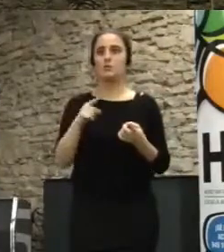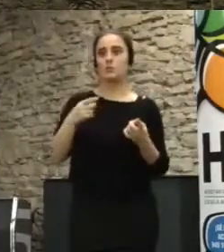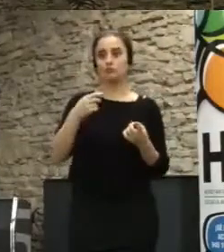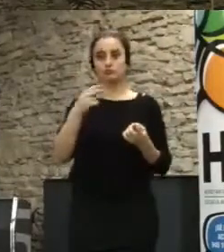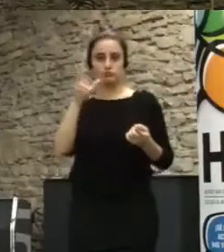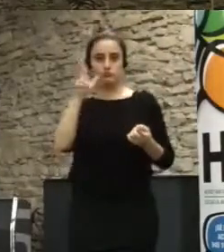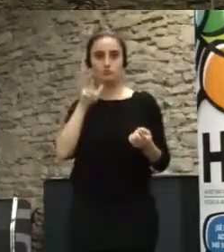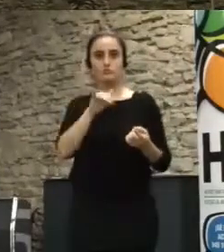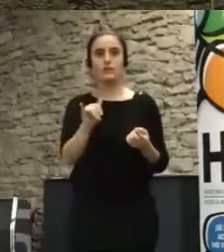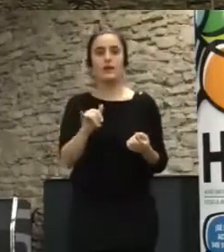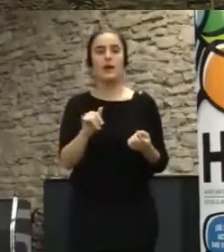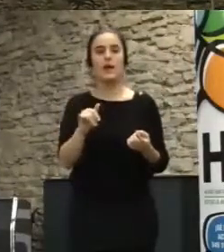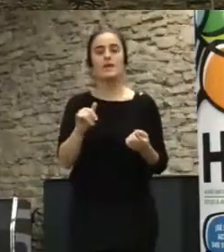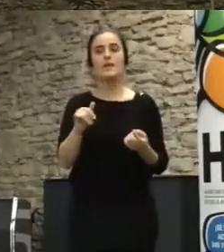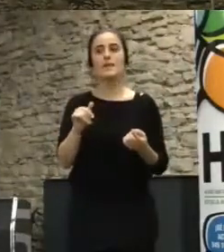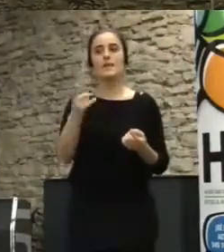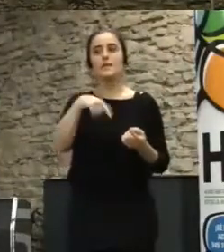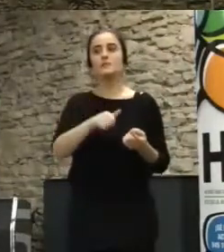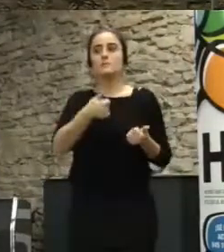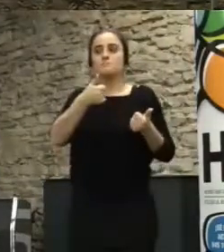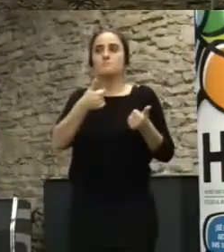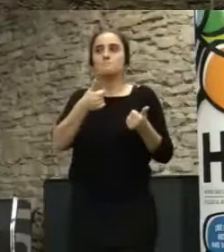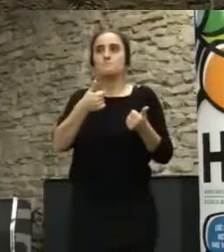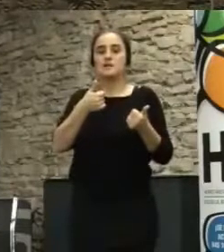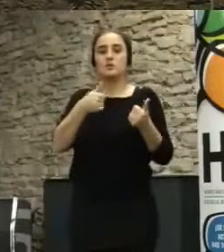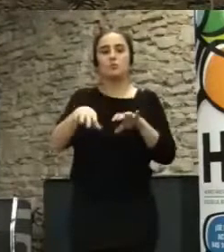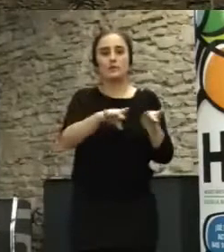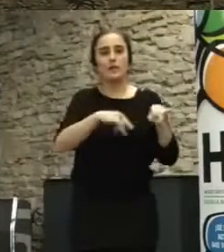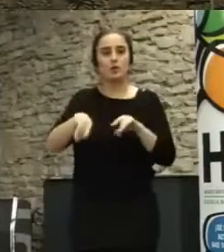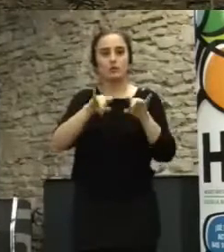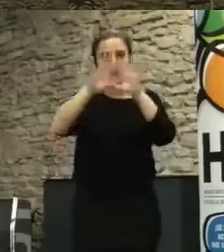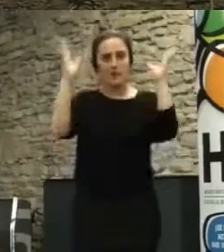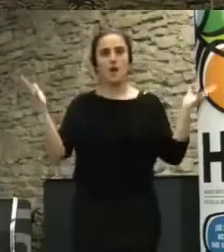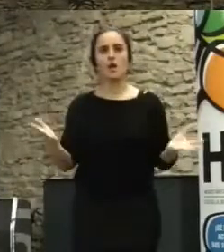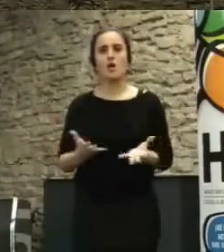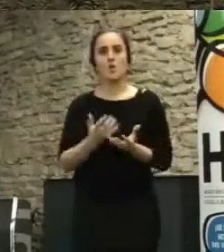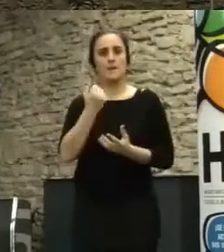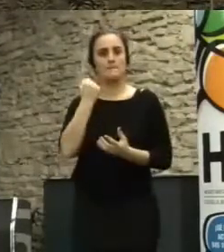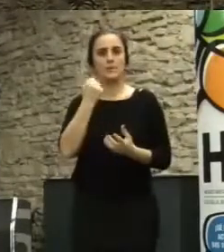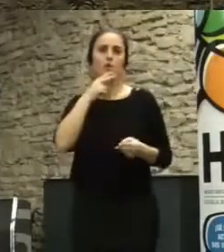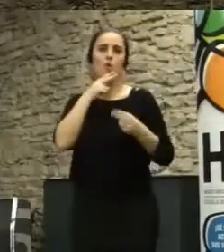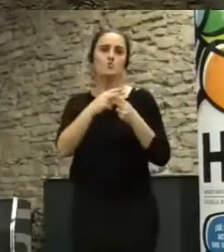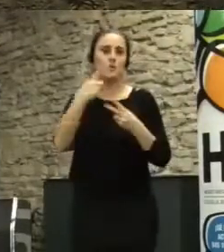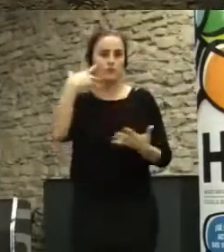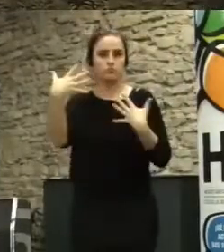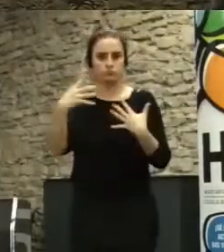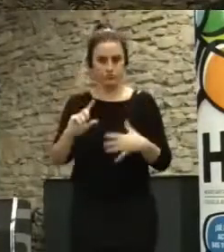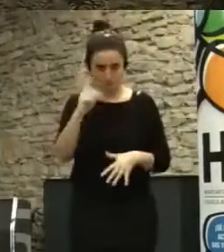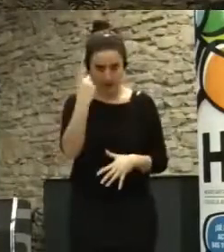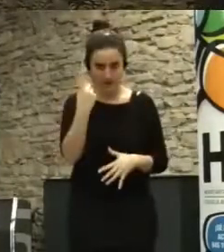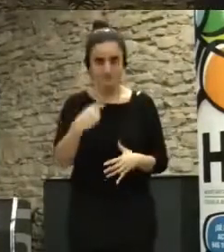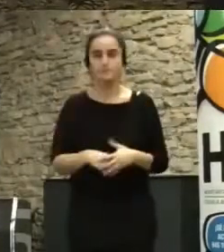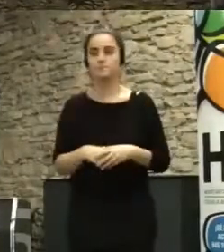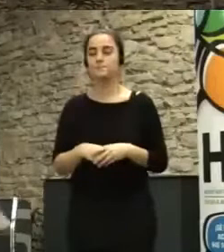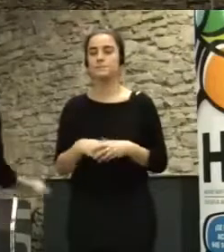Y lo puso más todavía en un ecosistema global muy potente. Entonces, bueno, ahora mismo estamos